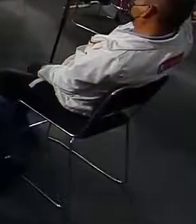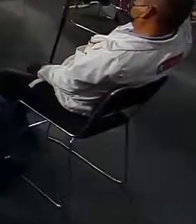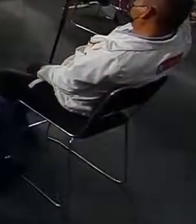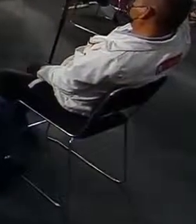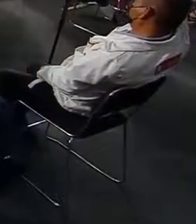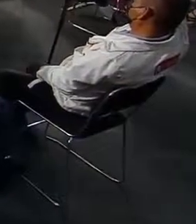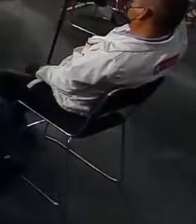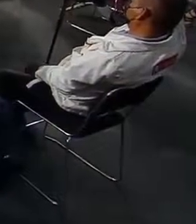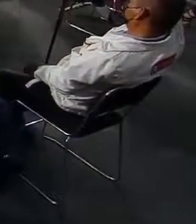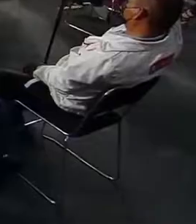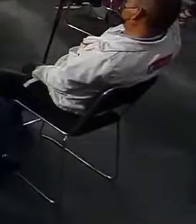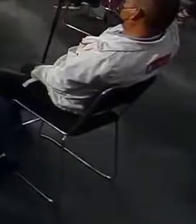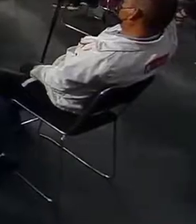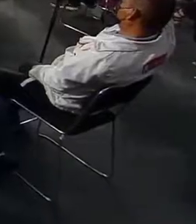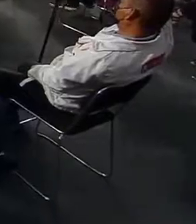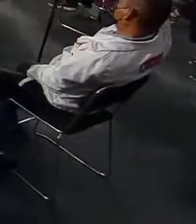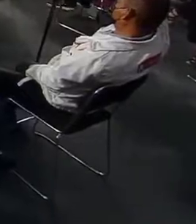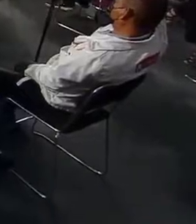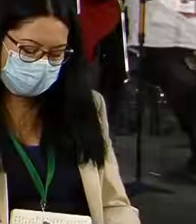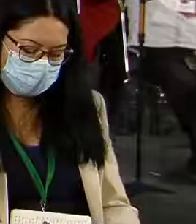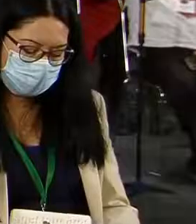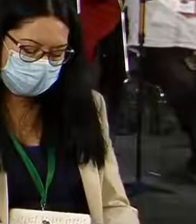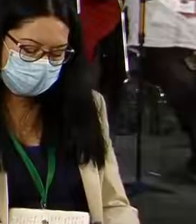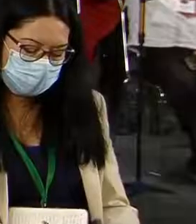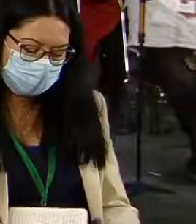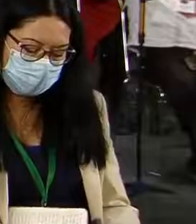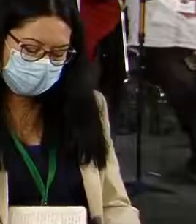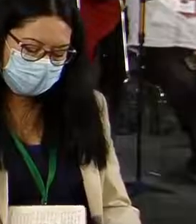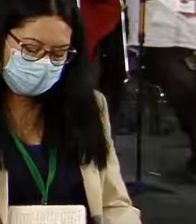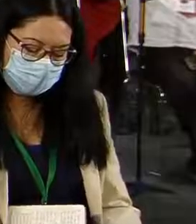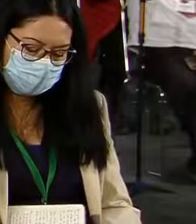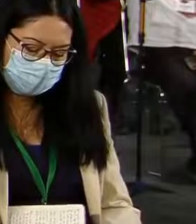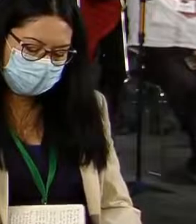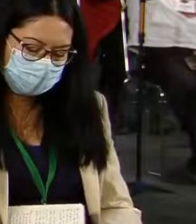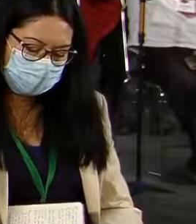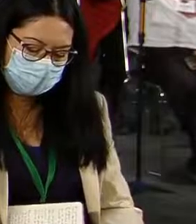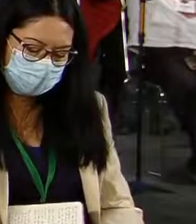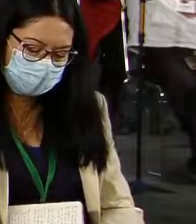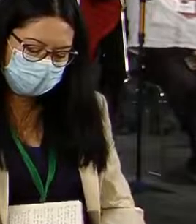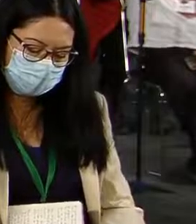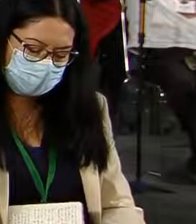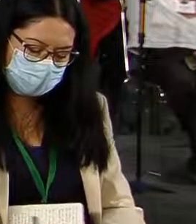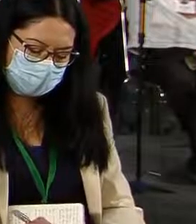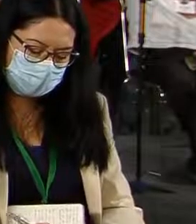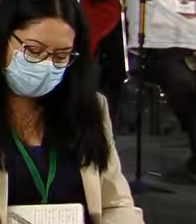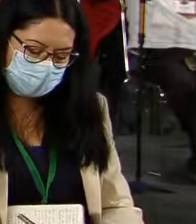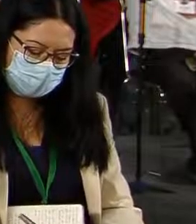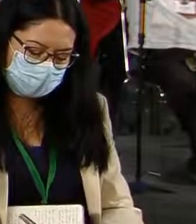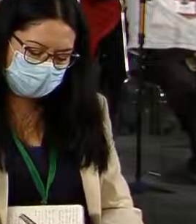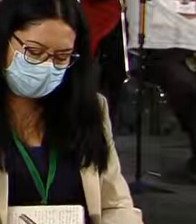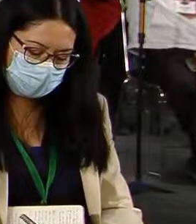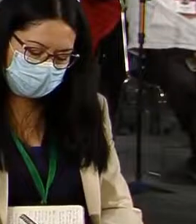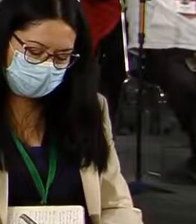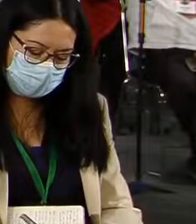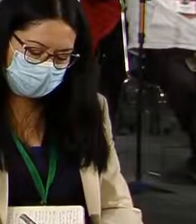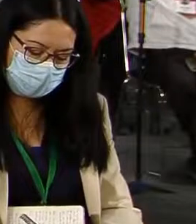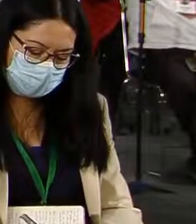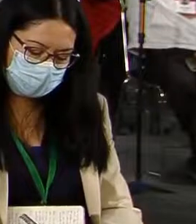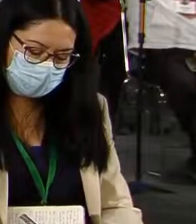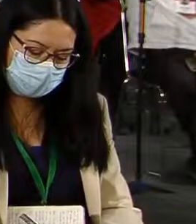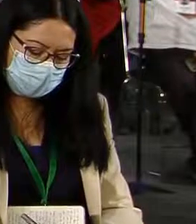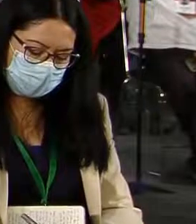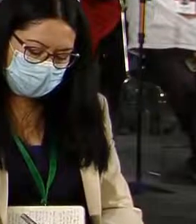en el 2017, yo sé que no es competencia de la federación, pero es que de verdad en Insurgentes Norte, número 1260,